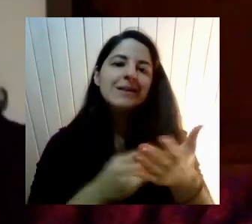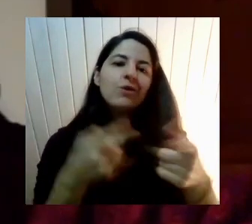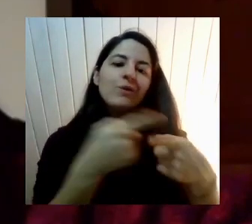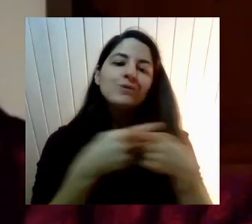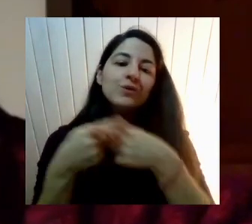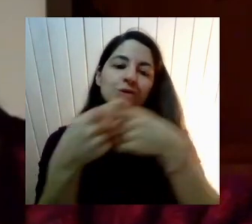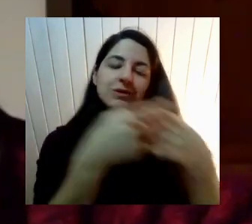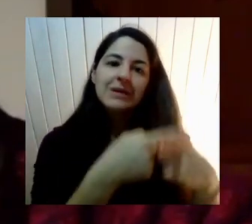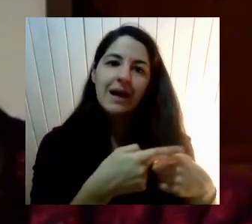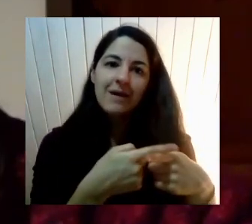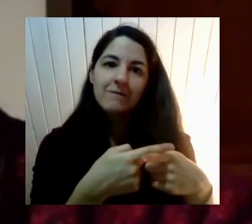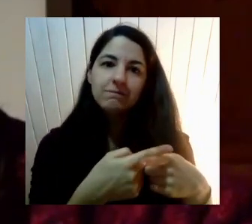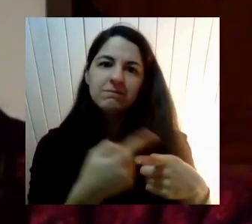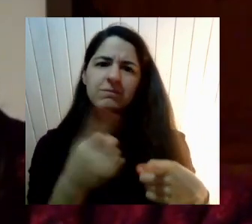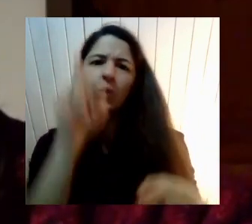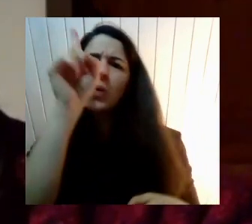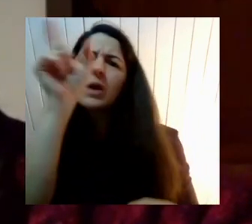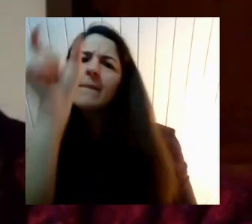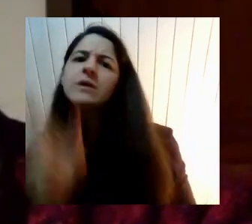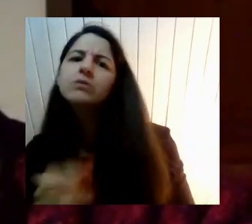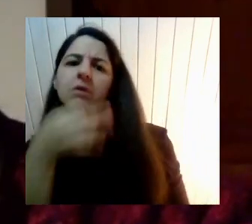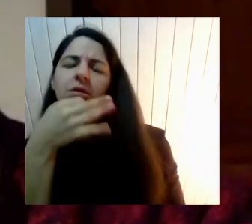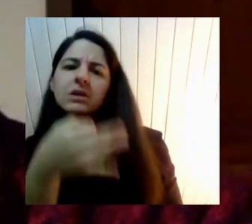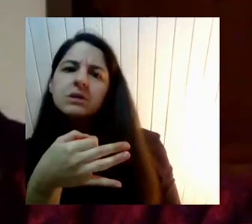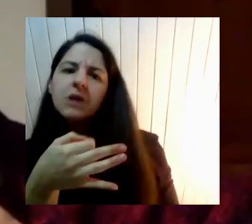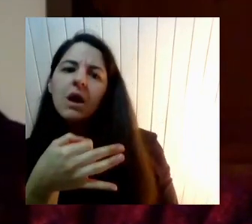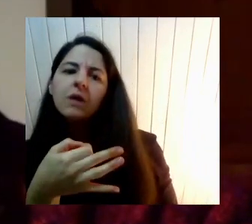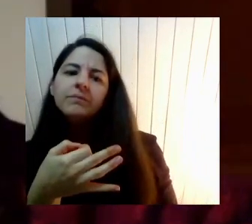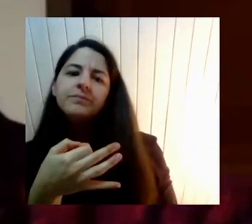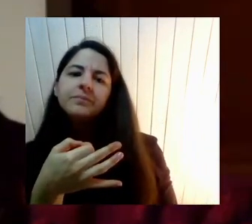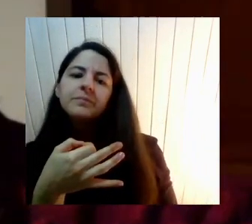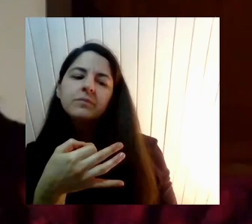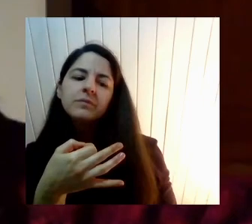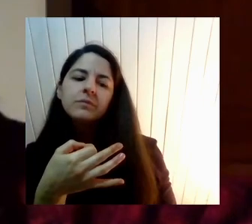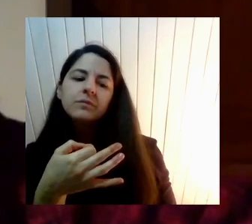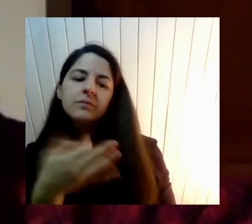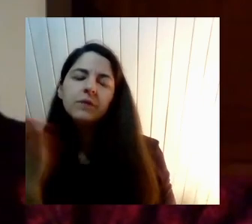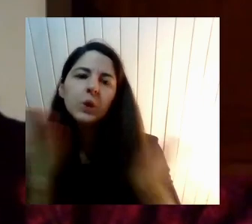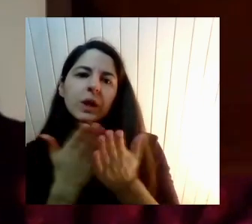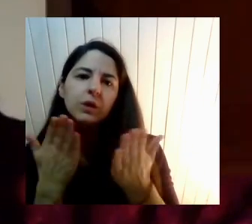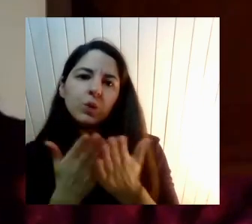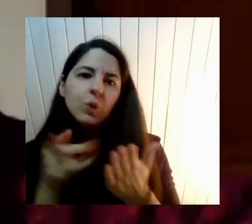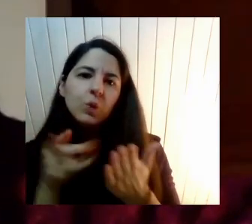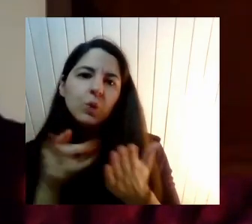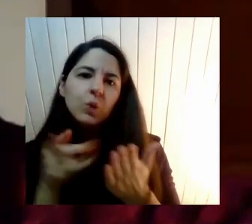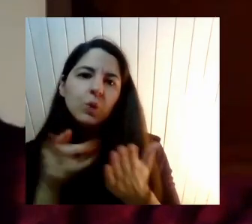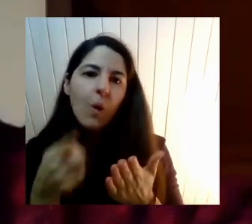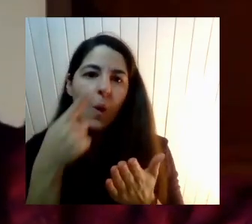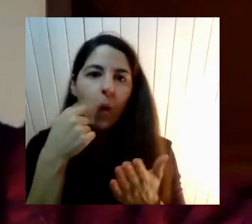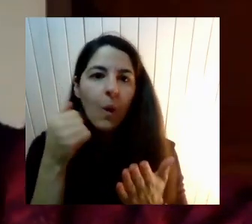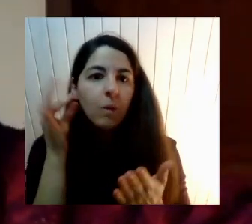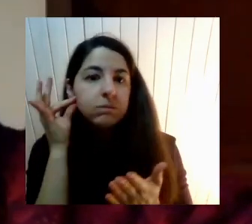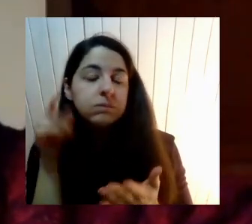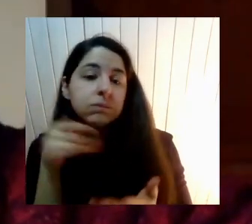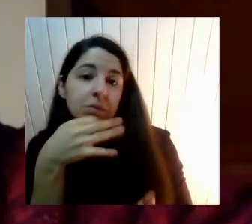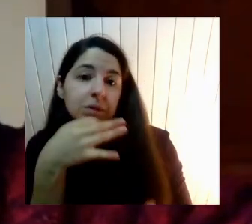K. Brevis Comentaba Un estudio Que Según Según lo que Él o ella O ella Señala Que los